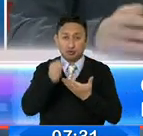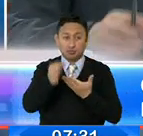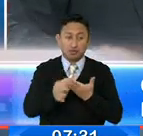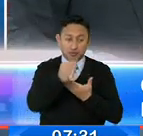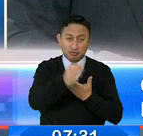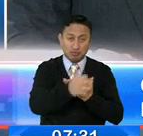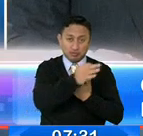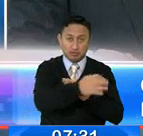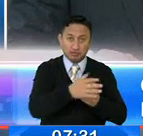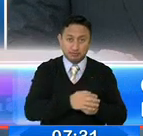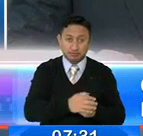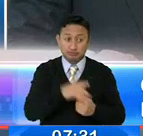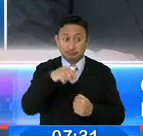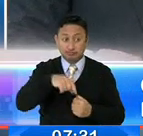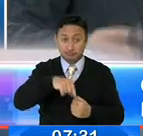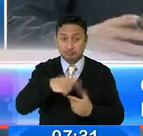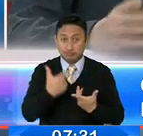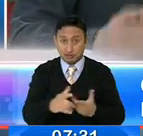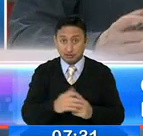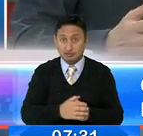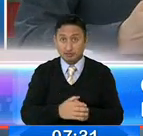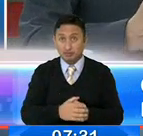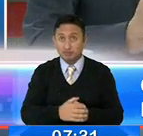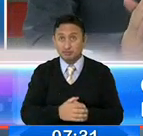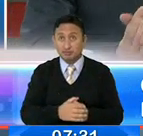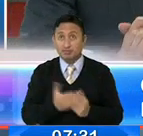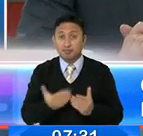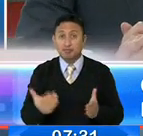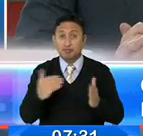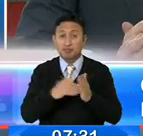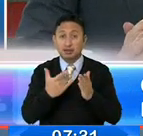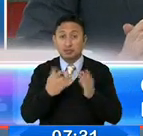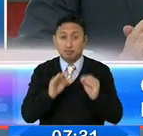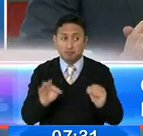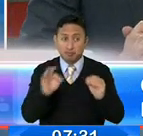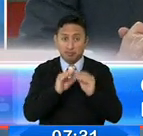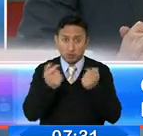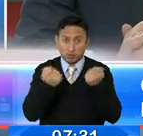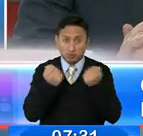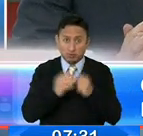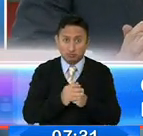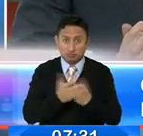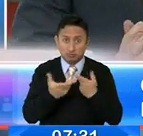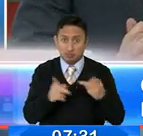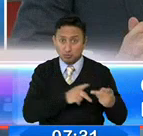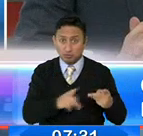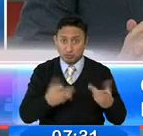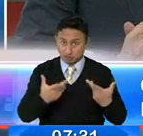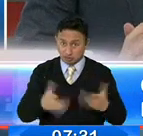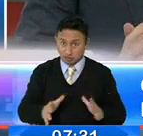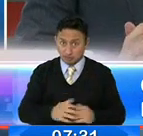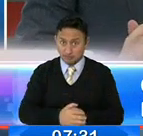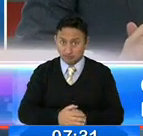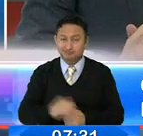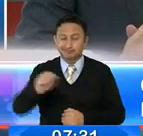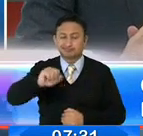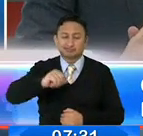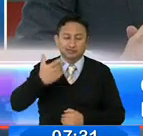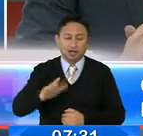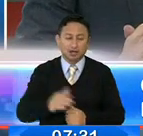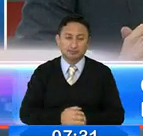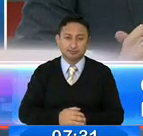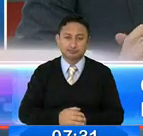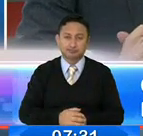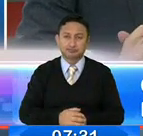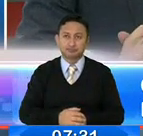Esto conlleva que van a tener que realizar justamente más controles. ¿Ya se tiene el plan listo? Sí, sí, sí, sí. Ya se tiene. Como